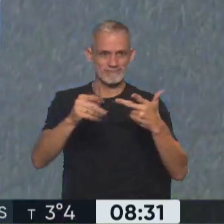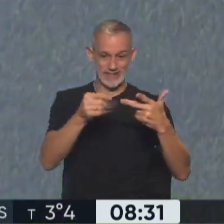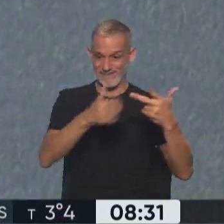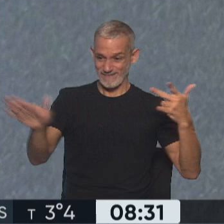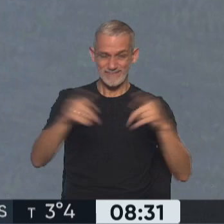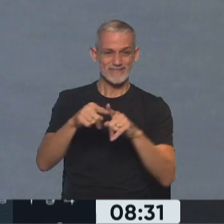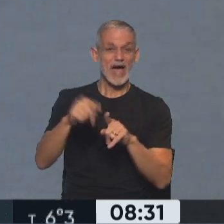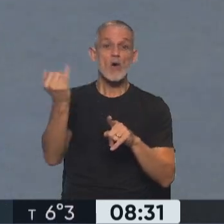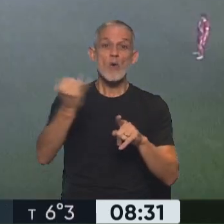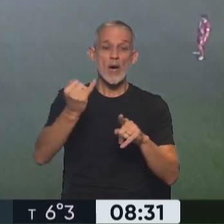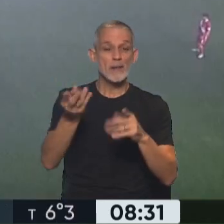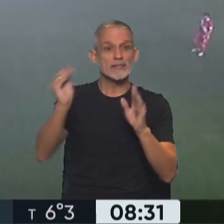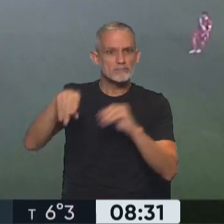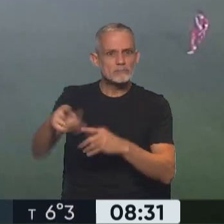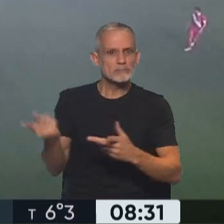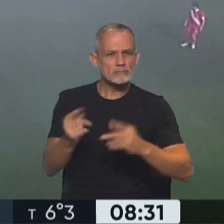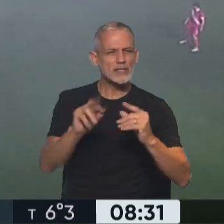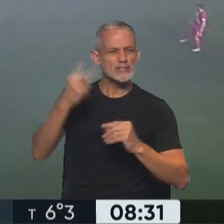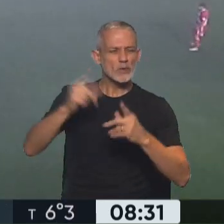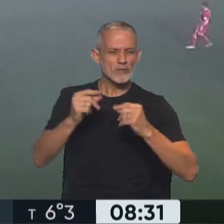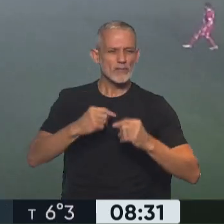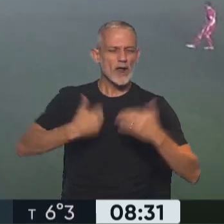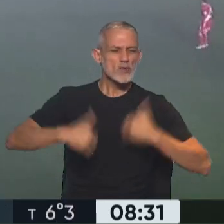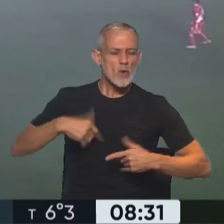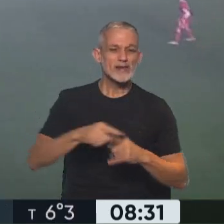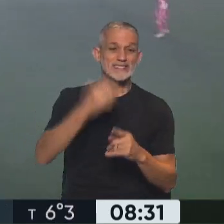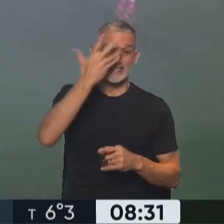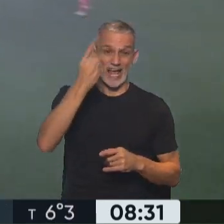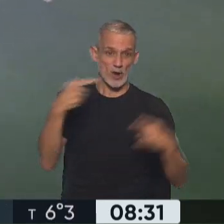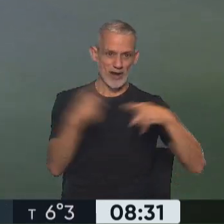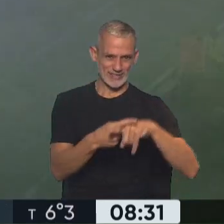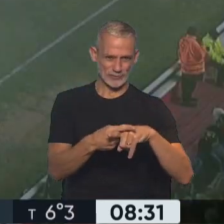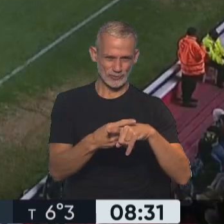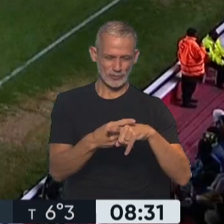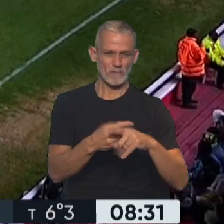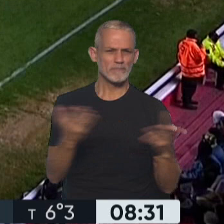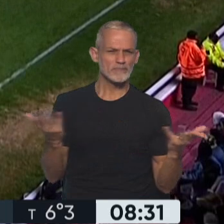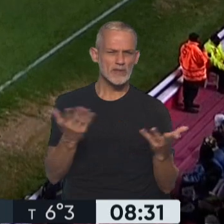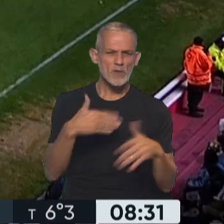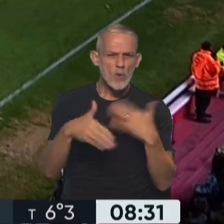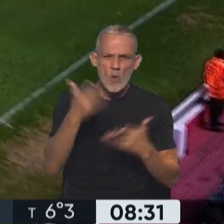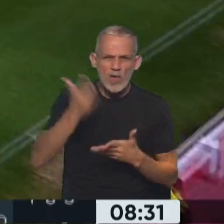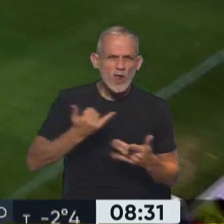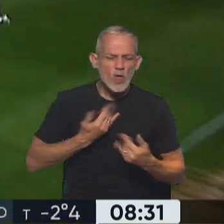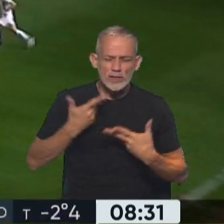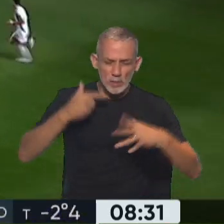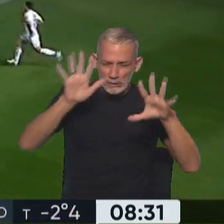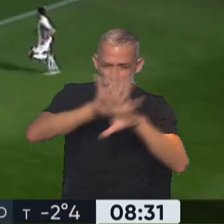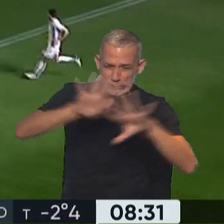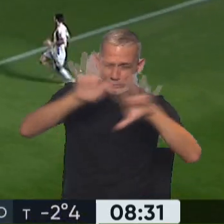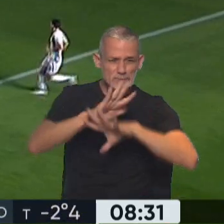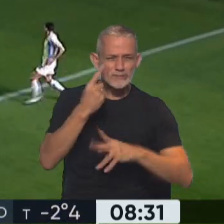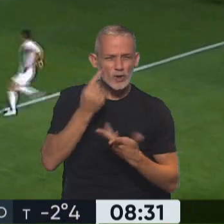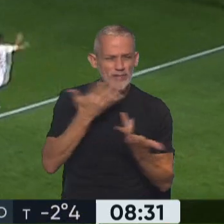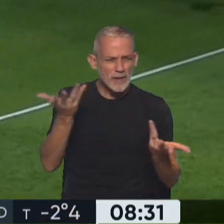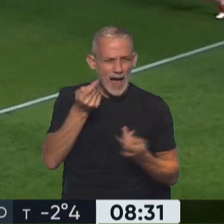comienza el próximo jueves, la segunda, hablo con Neubels y con San Lorenzo de Almagro. ¿A dónde están los jugadores? Eran blancos, Robit, la